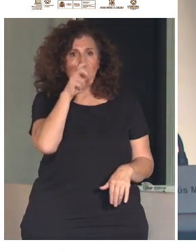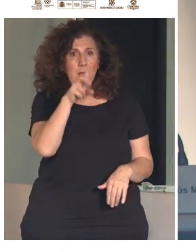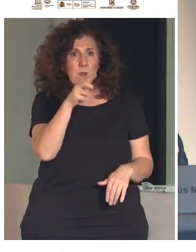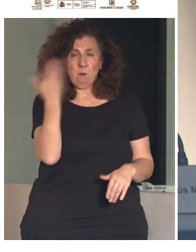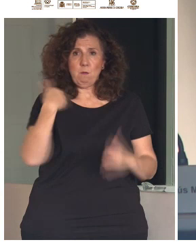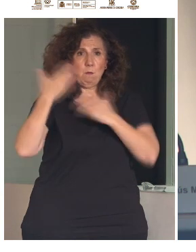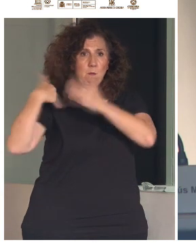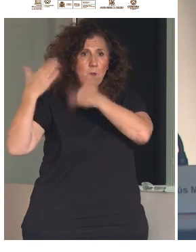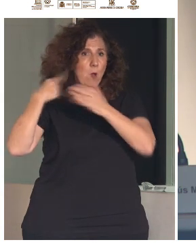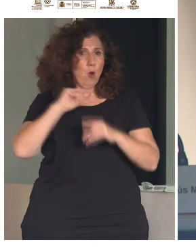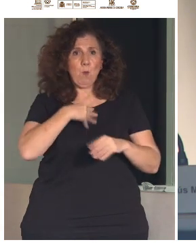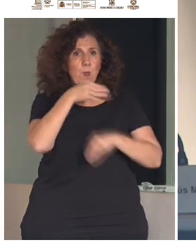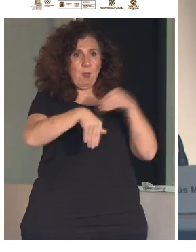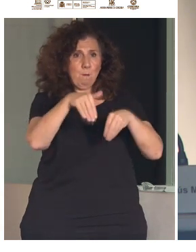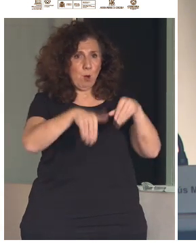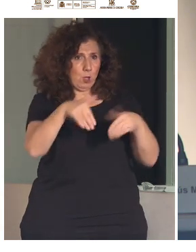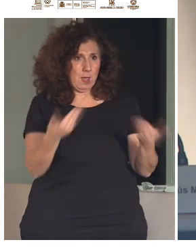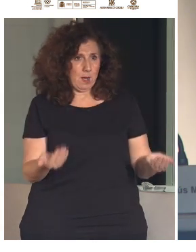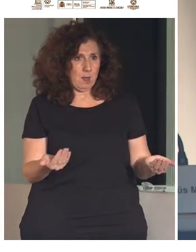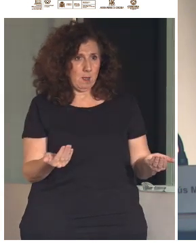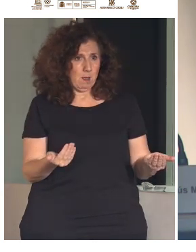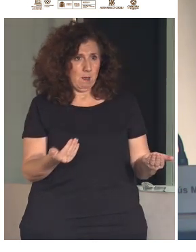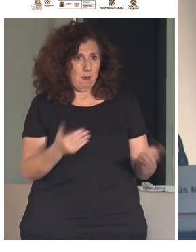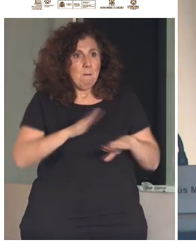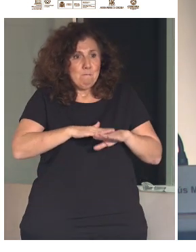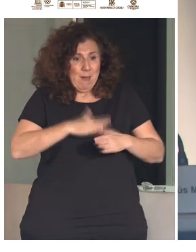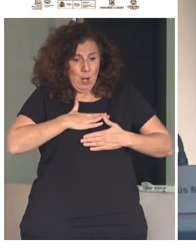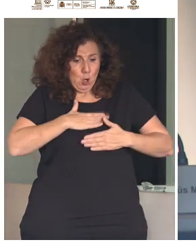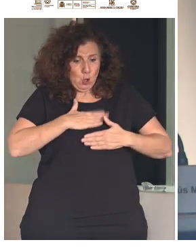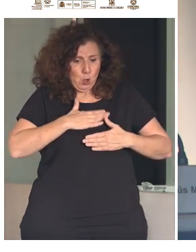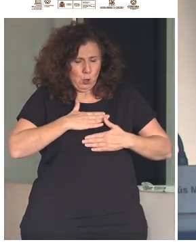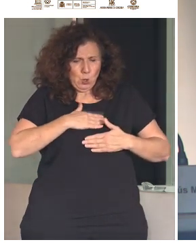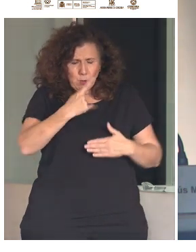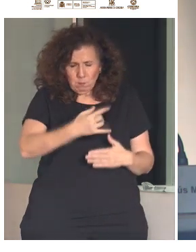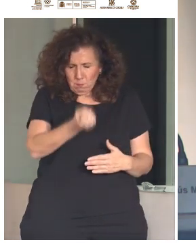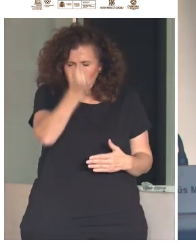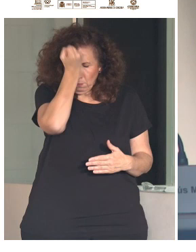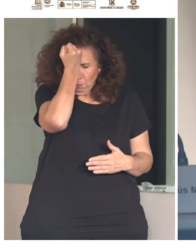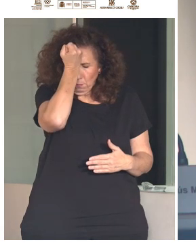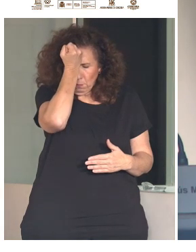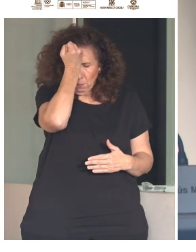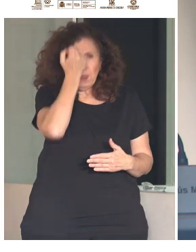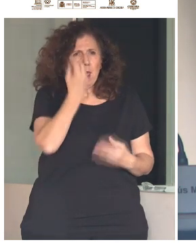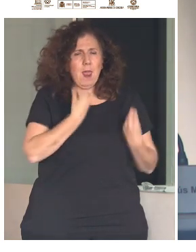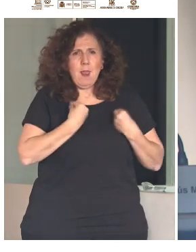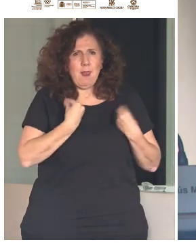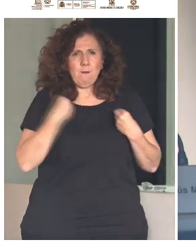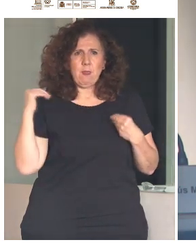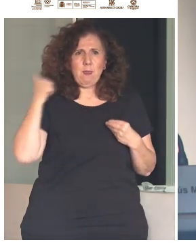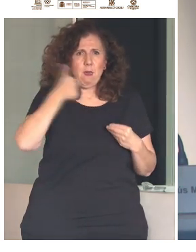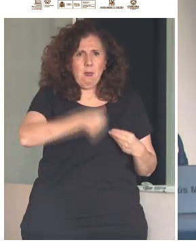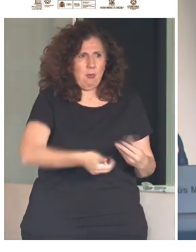Y digo esto porque esto está grabado a fuego en nuestras conciencias, en nuestras vidas. Y no quiero hablar de malas